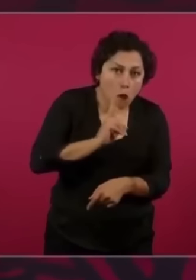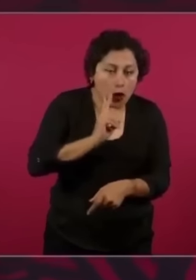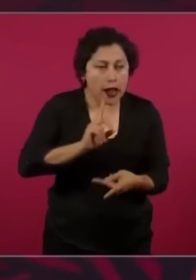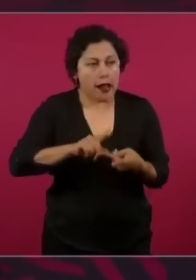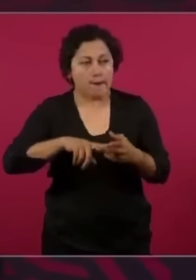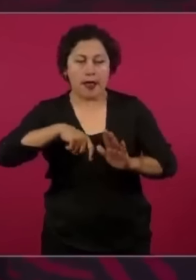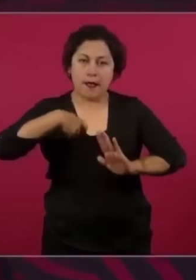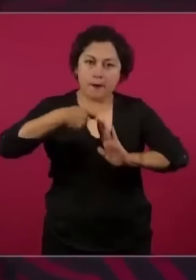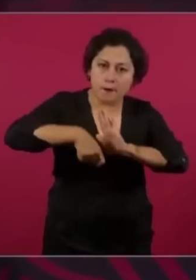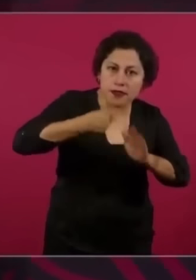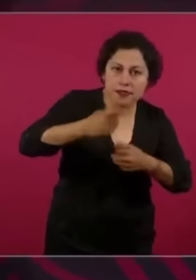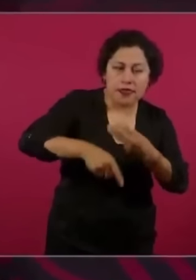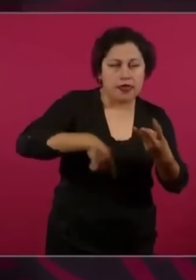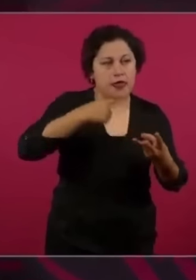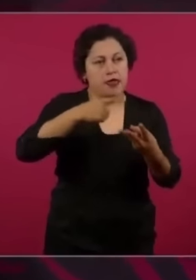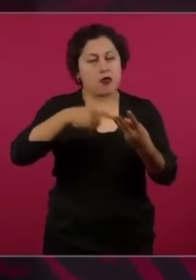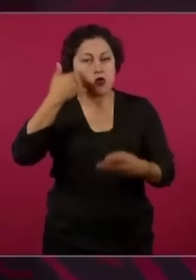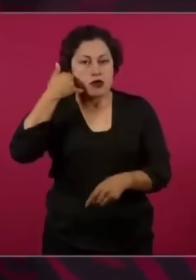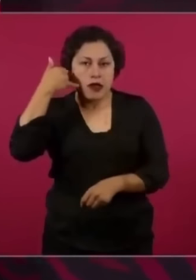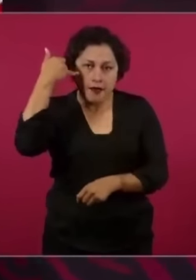llamadas, hay audios.